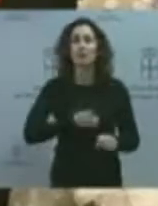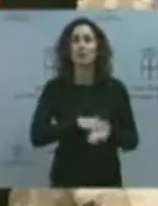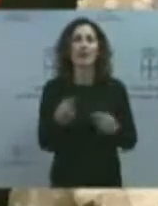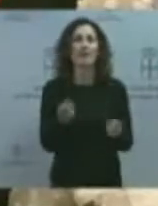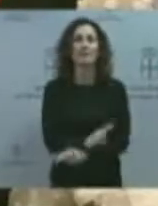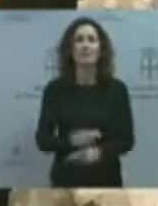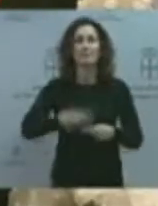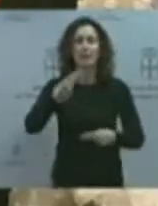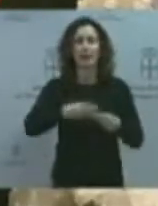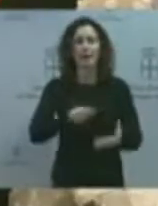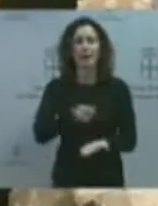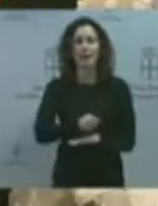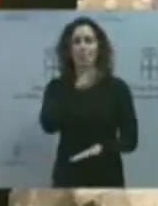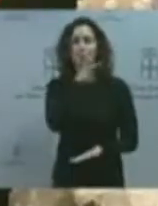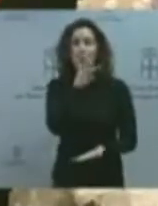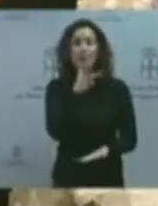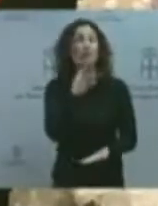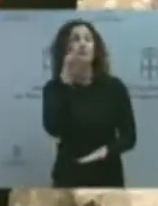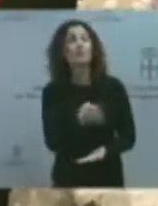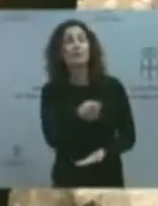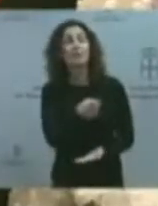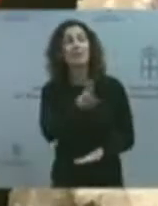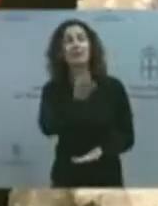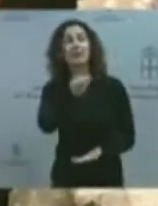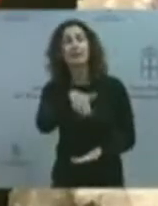responsable de infraestructuras, lo conoce perfectamente. Igual, su responsable de municipalismo.